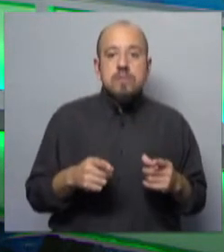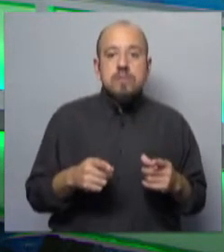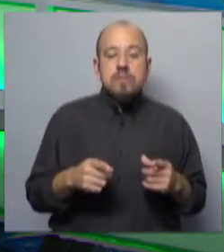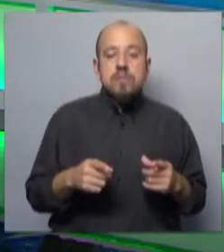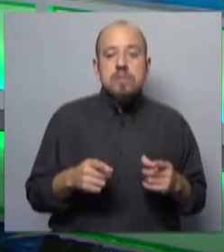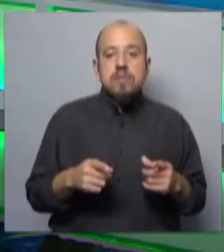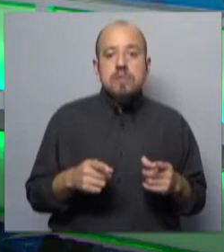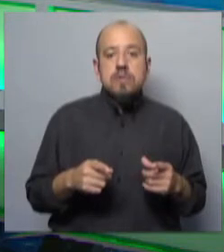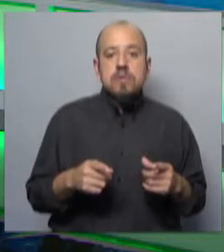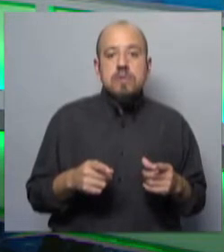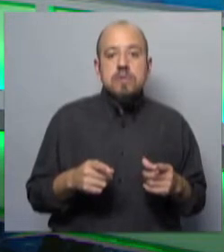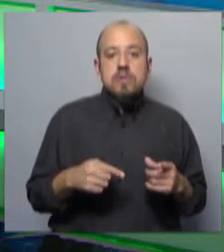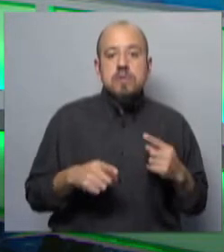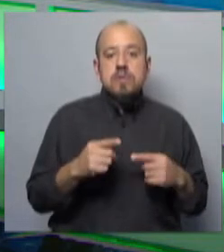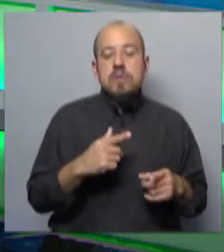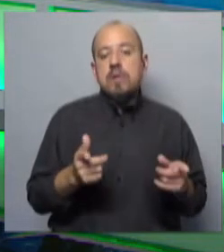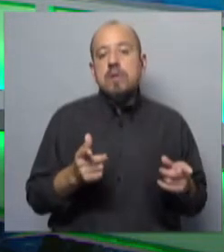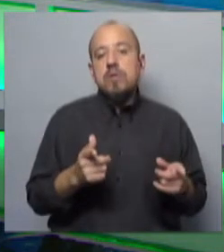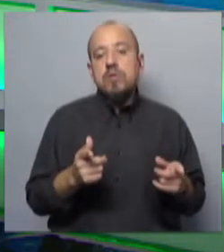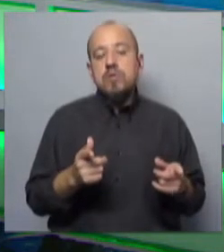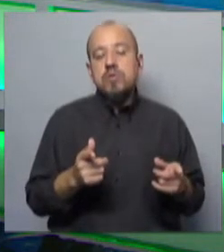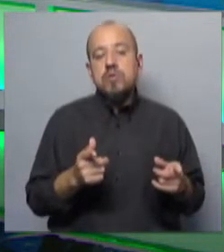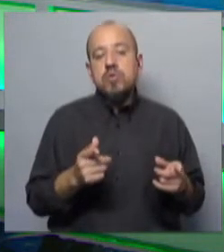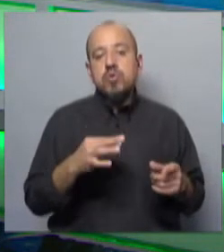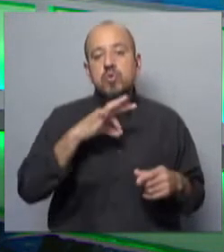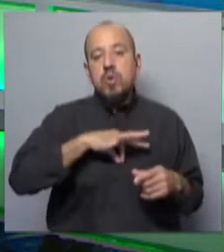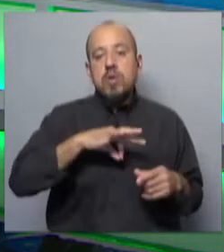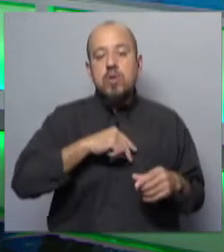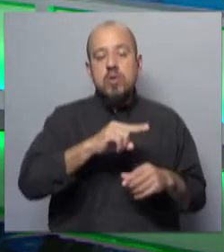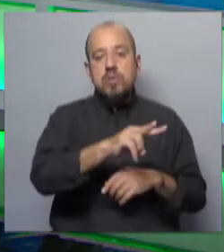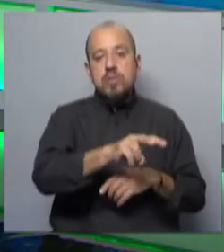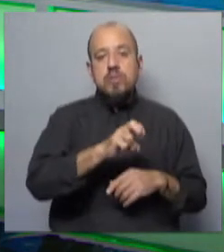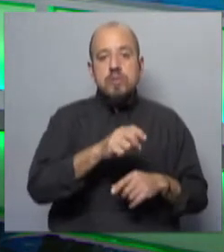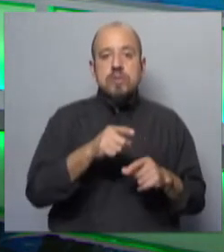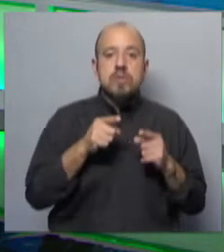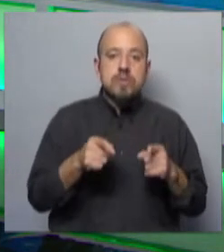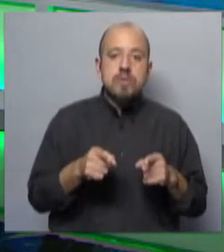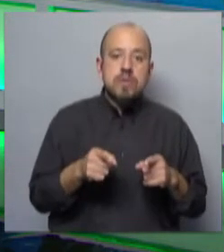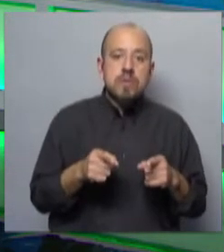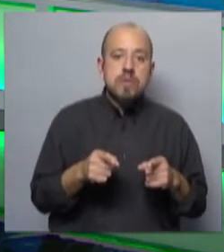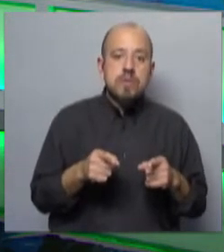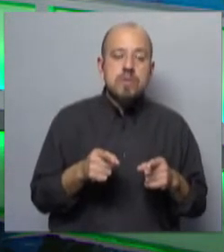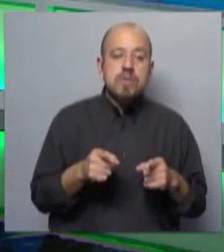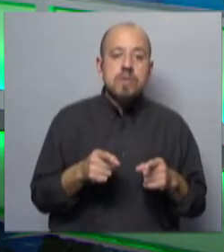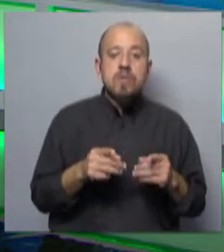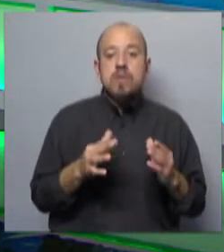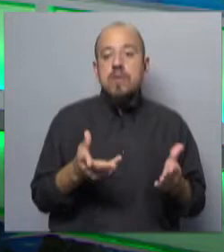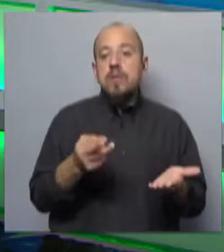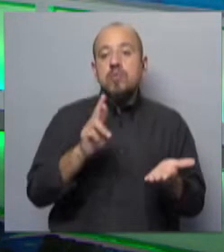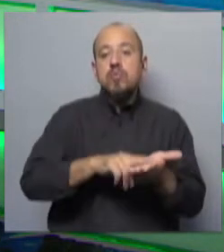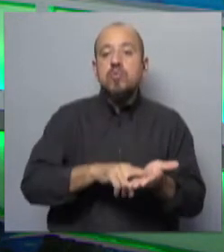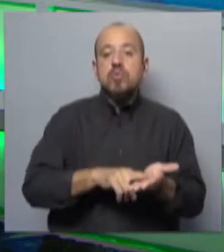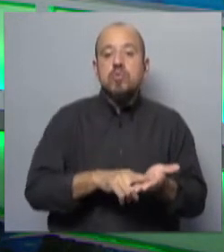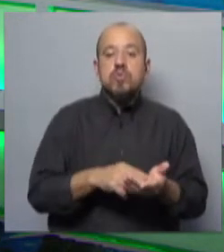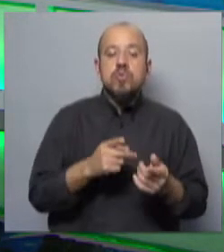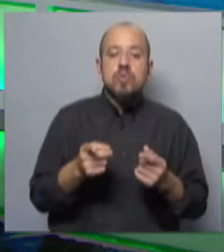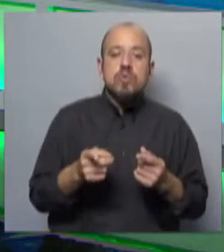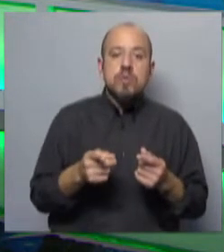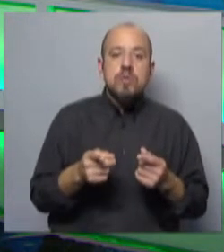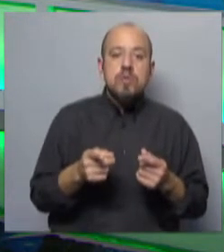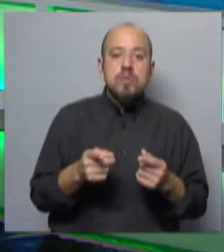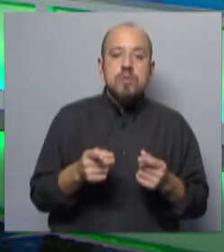vinculadas a los ingresos, y bueno, un poco por ahí pasa la resolución. ¿Cuánto de